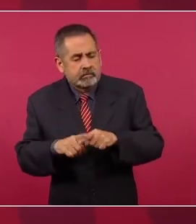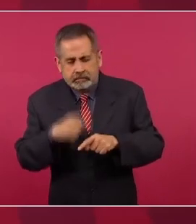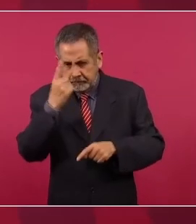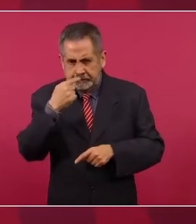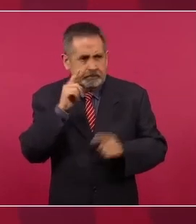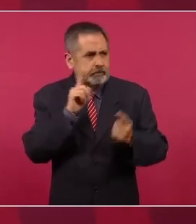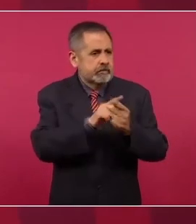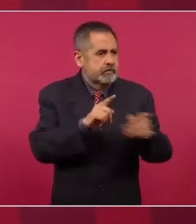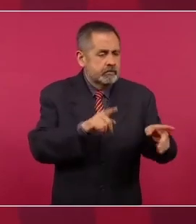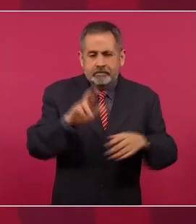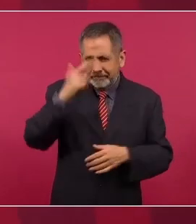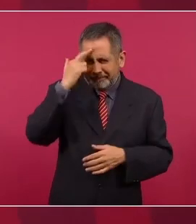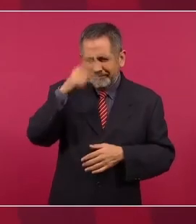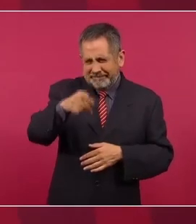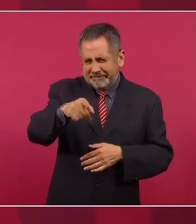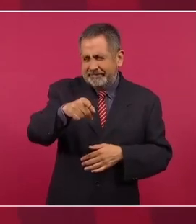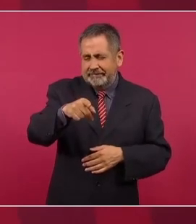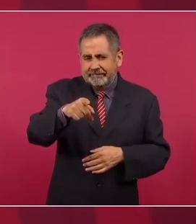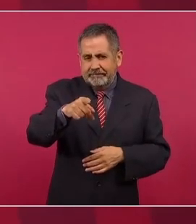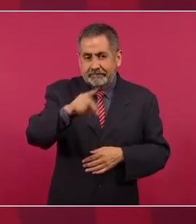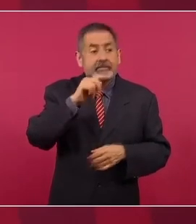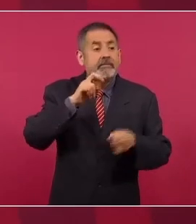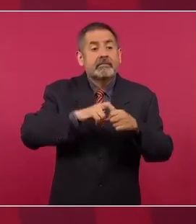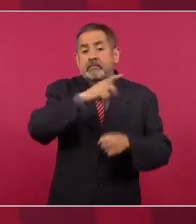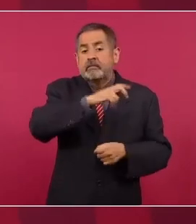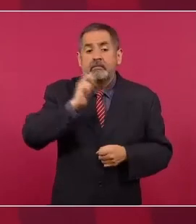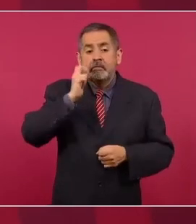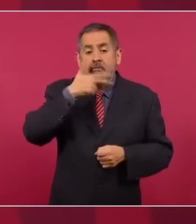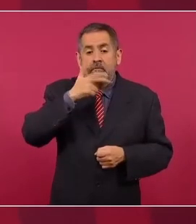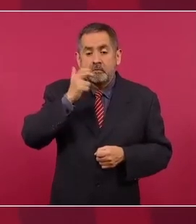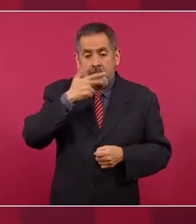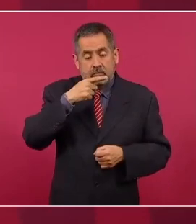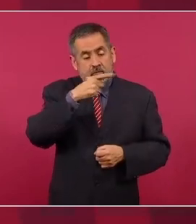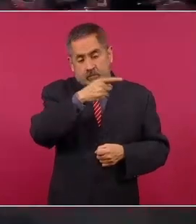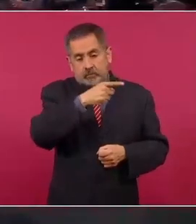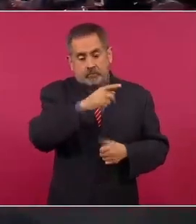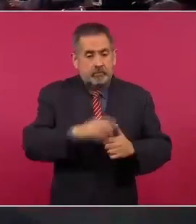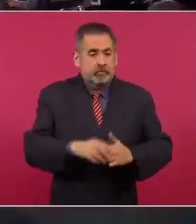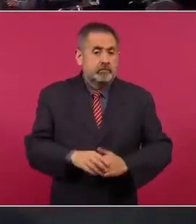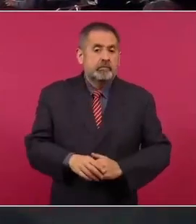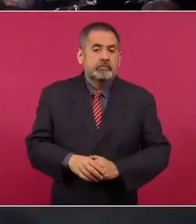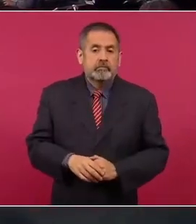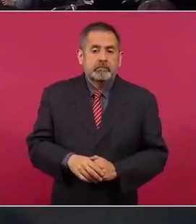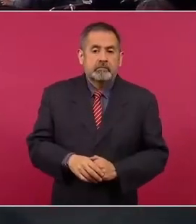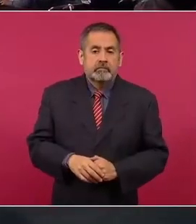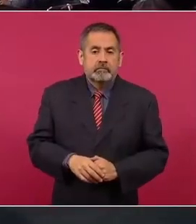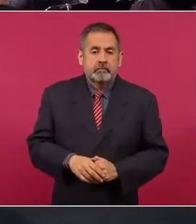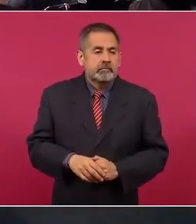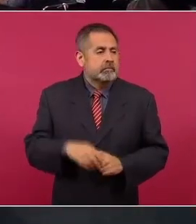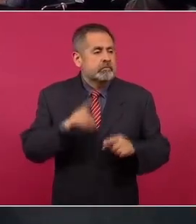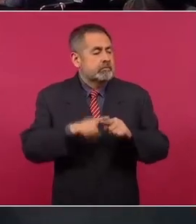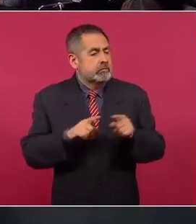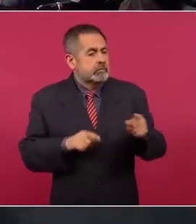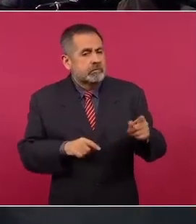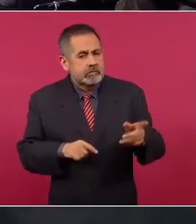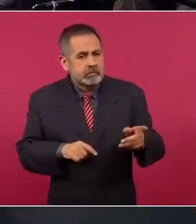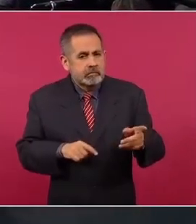Me acuerdo que en Chihuahua y era una